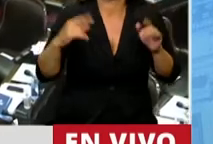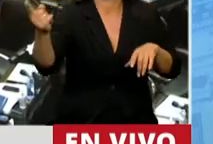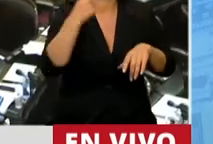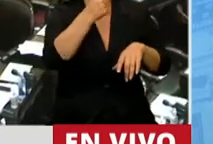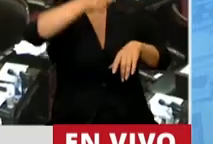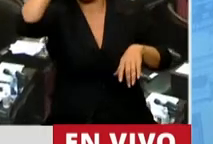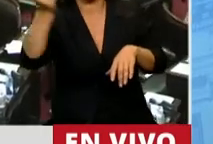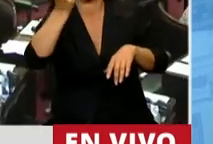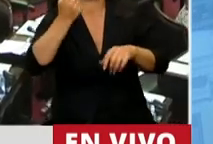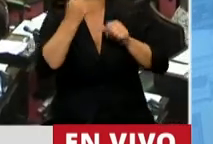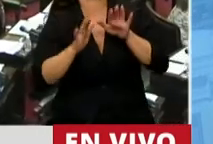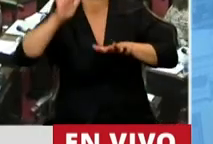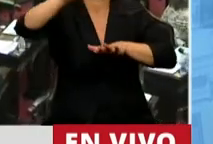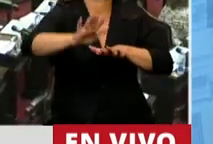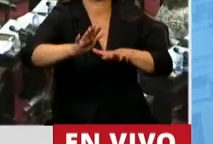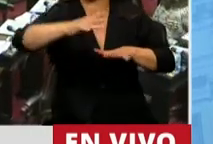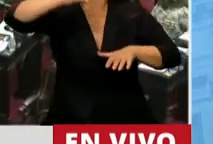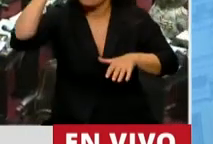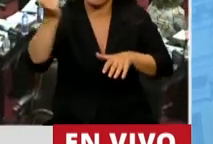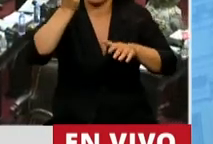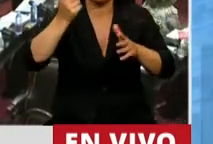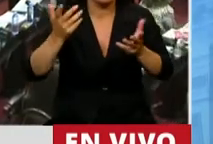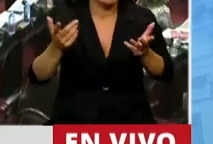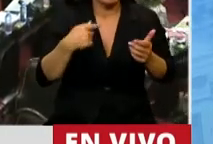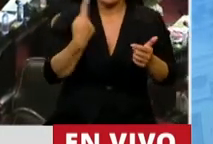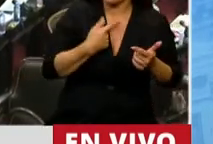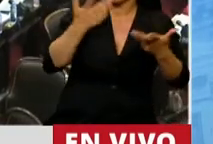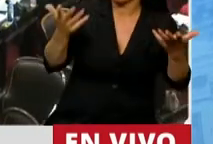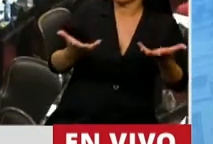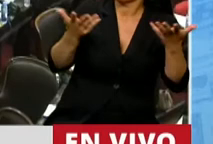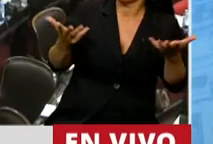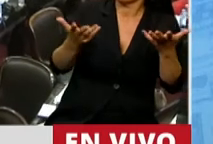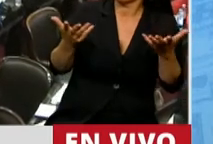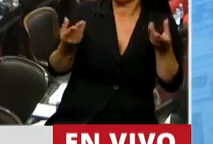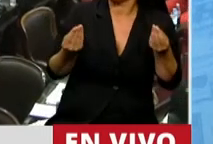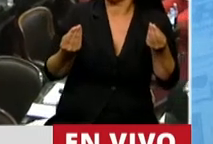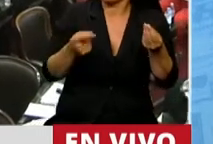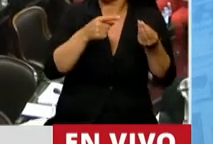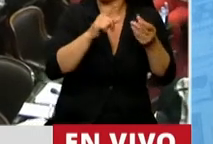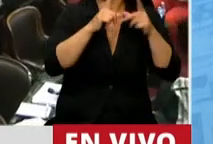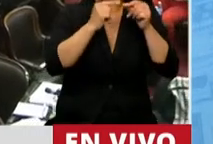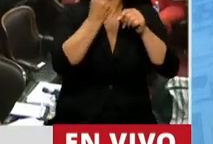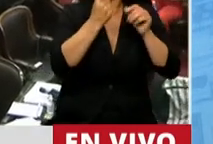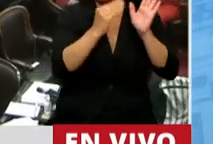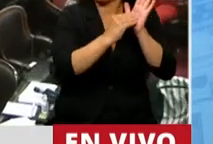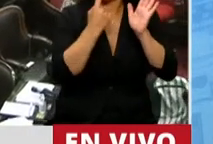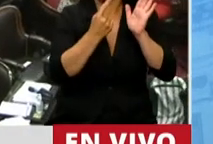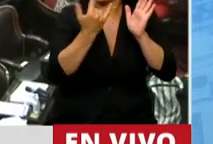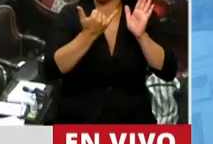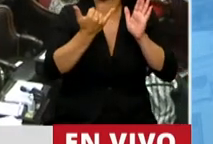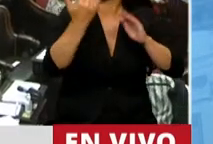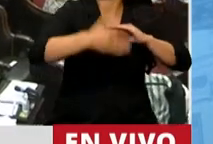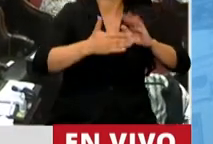usted dice que esto ojalá lo sea. ¿Por qué? Porque pone limitaciones cuantitativas. La